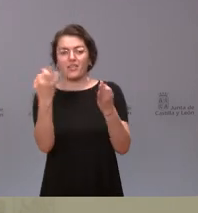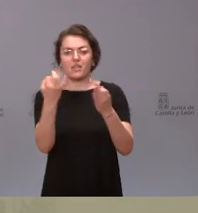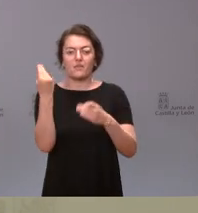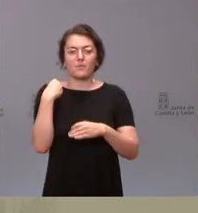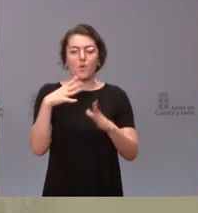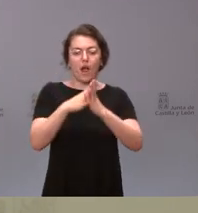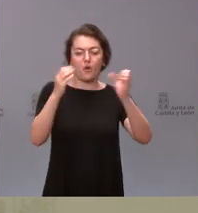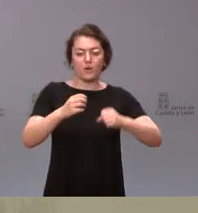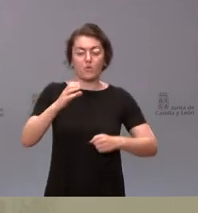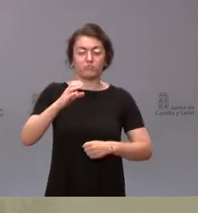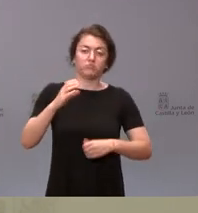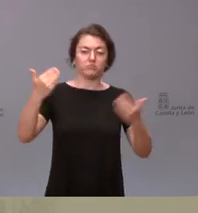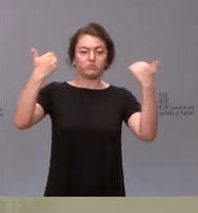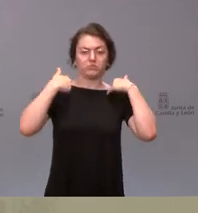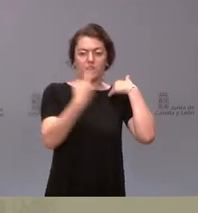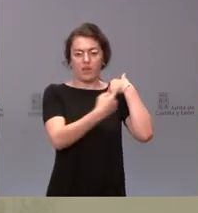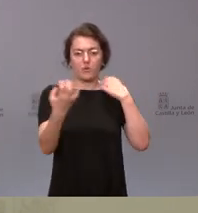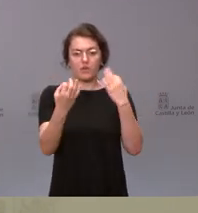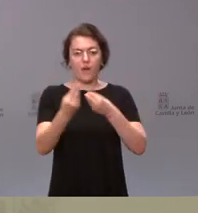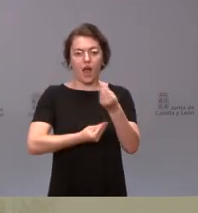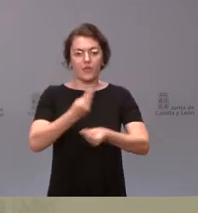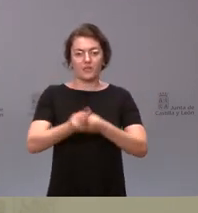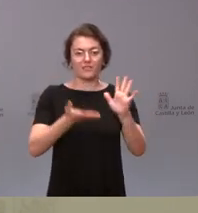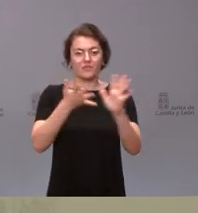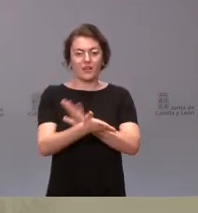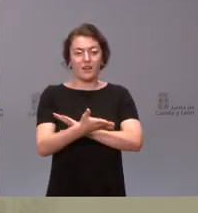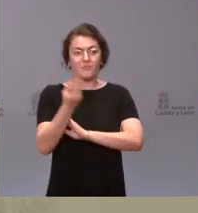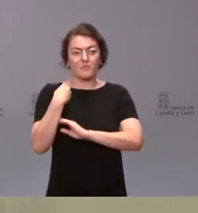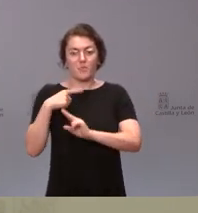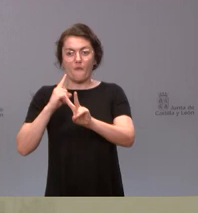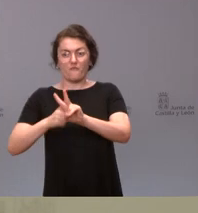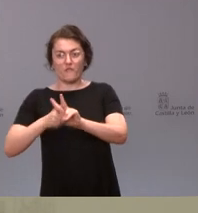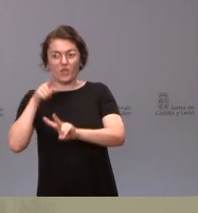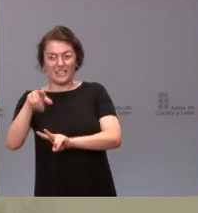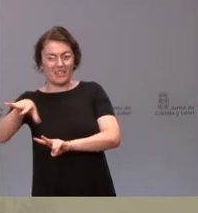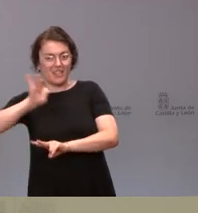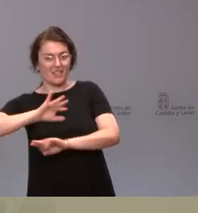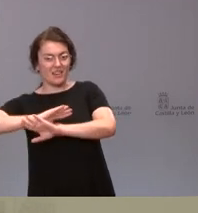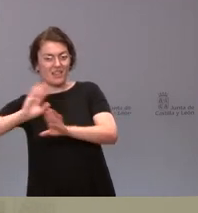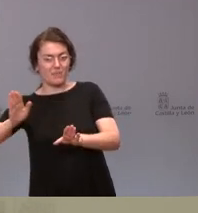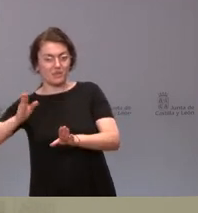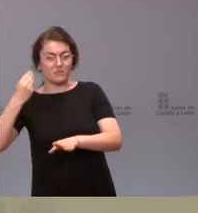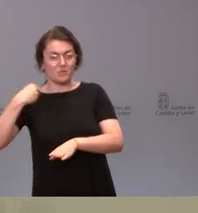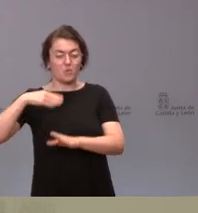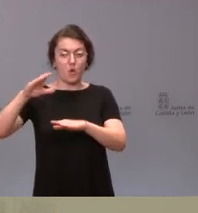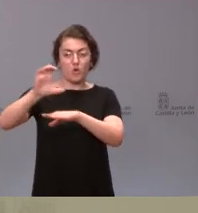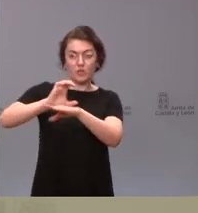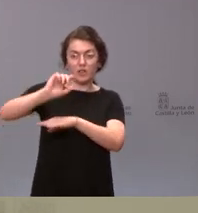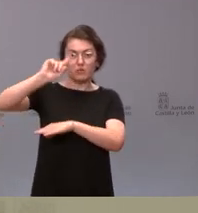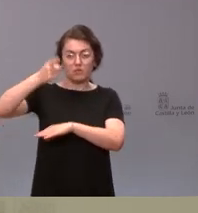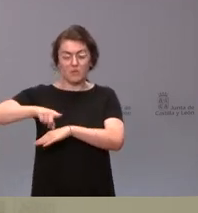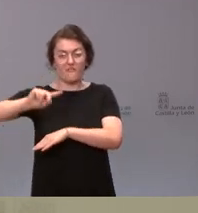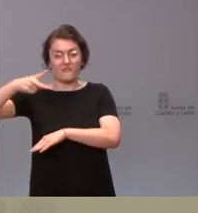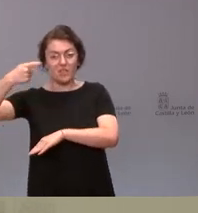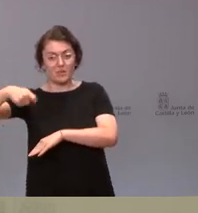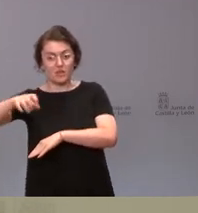sus competencias, si ha sido una decisión unilateral de la parte de Vox, en este caso del consejero y del vicepresidente o si